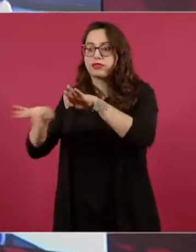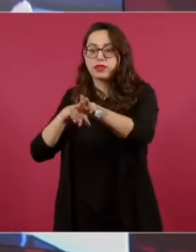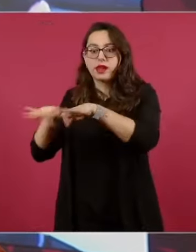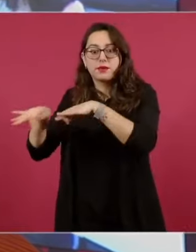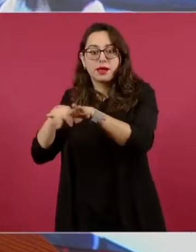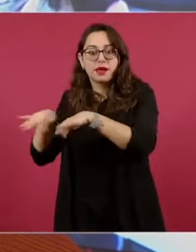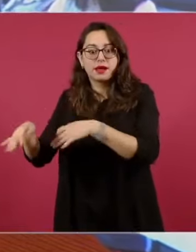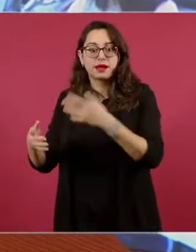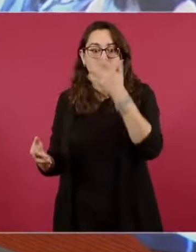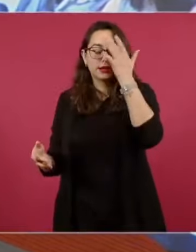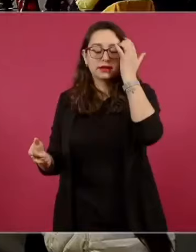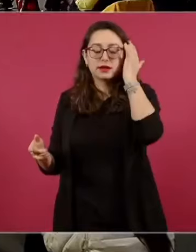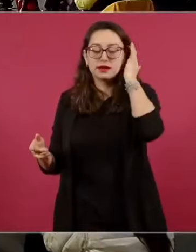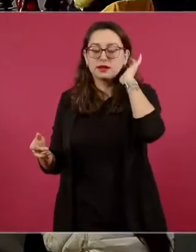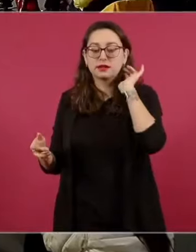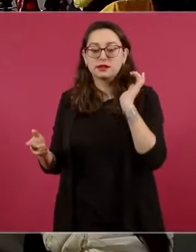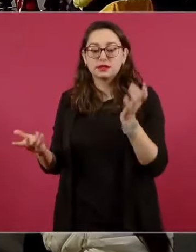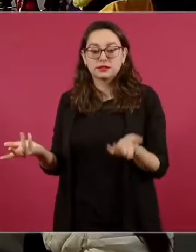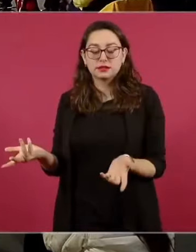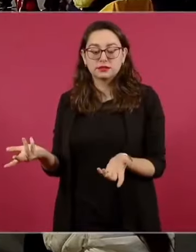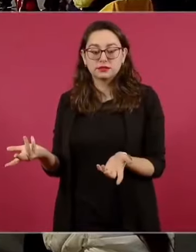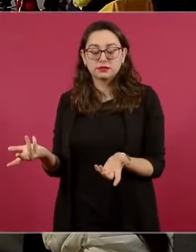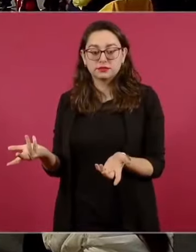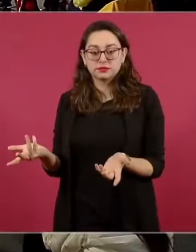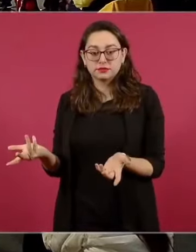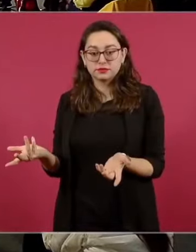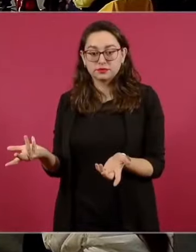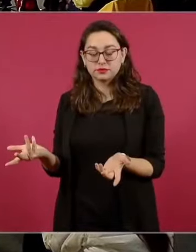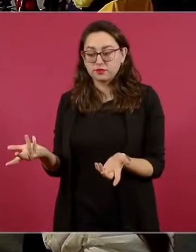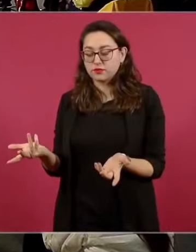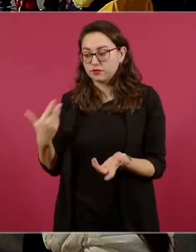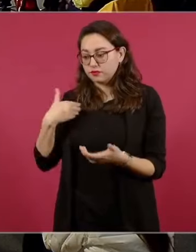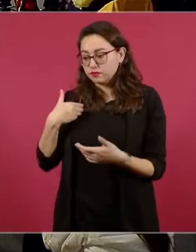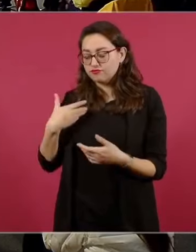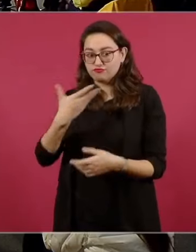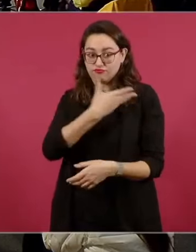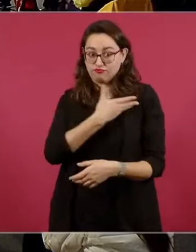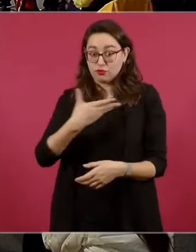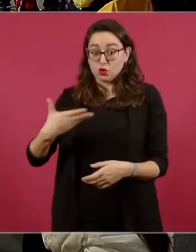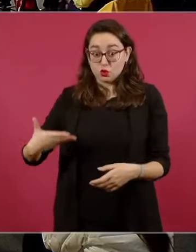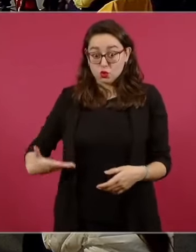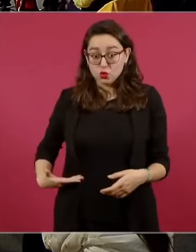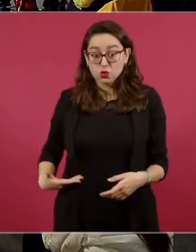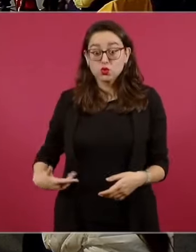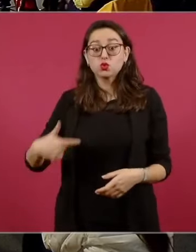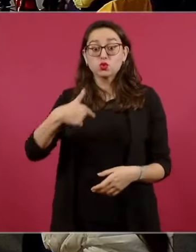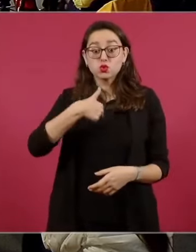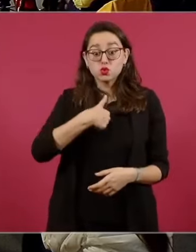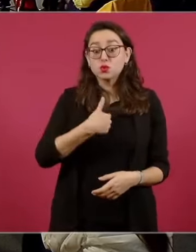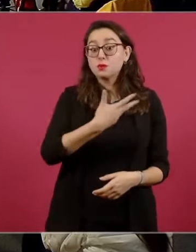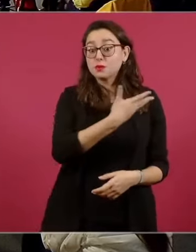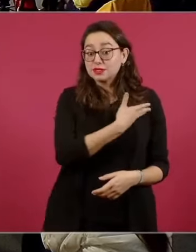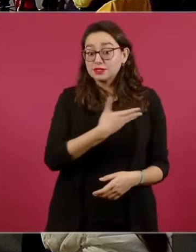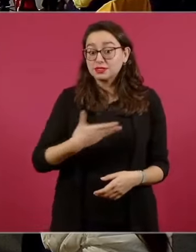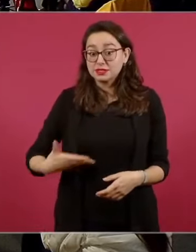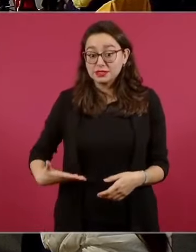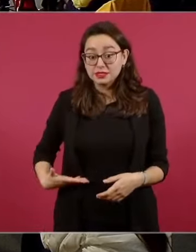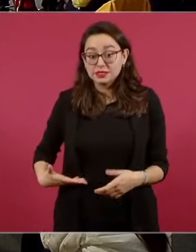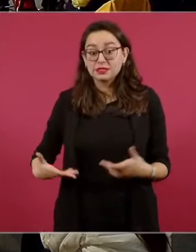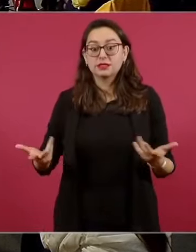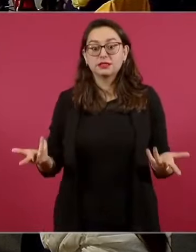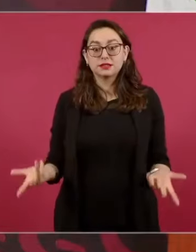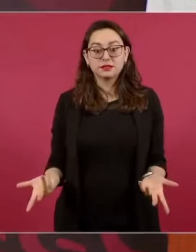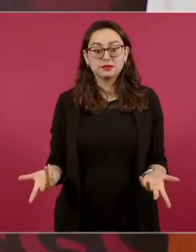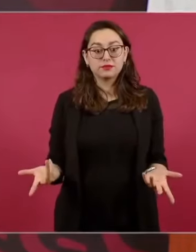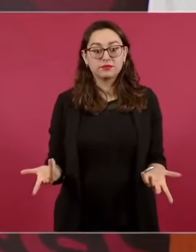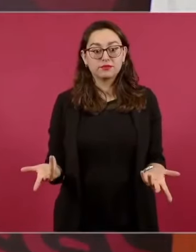a ir a exponerme a una colonia si están